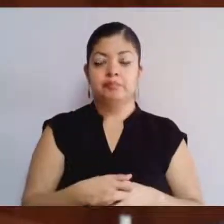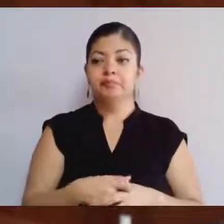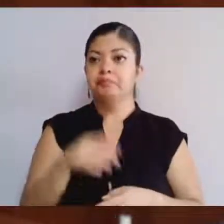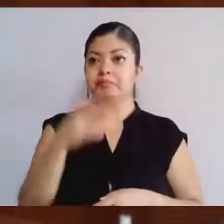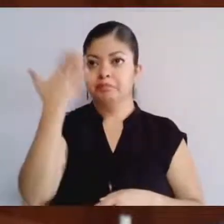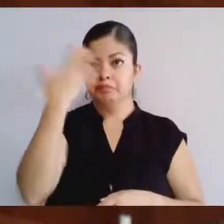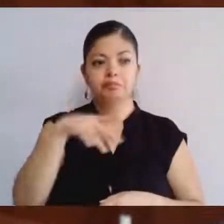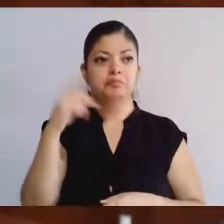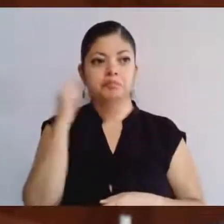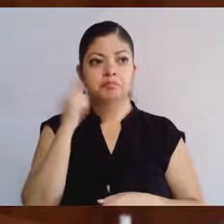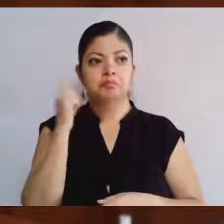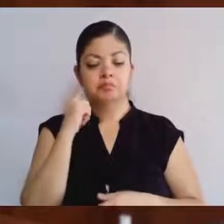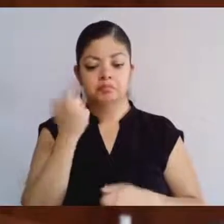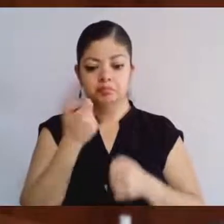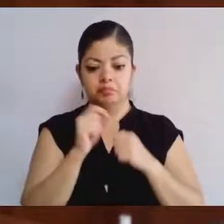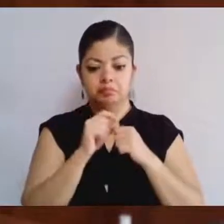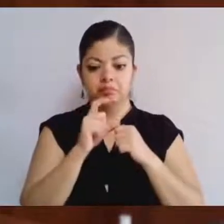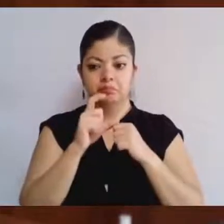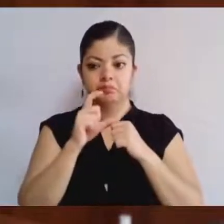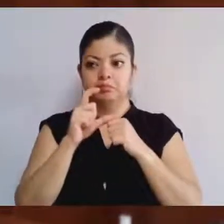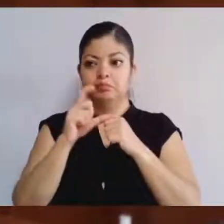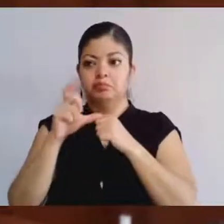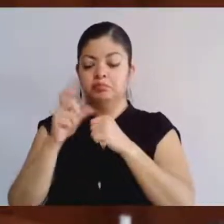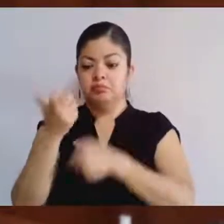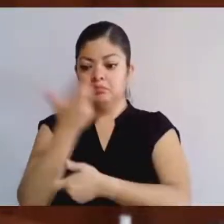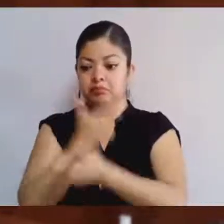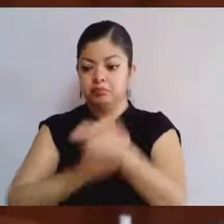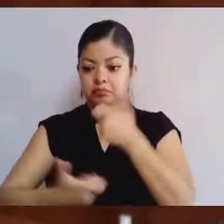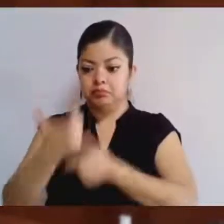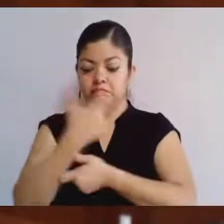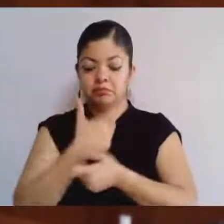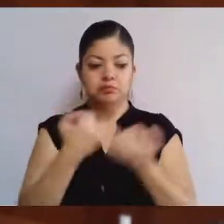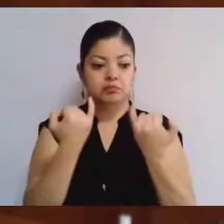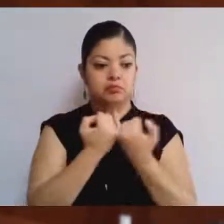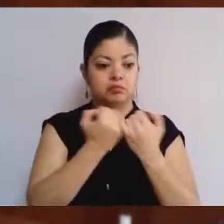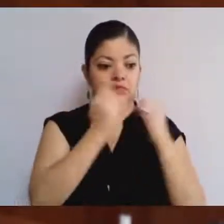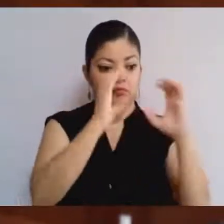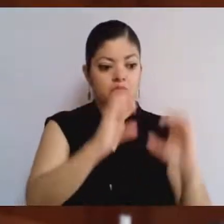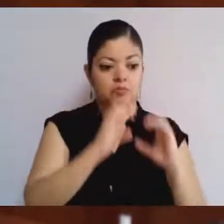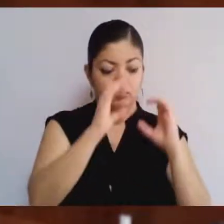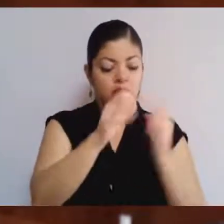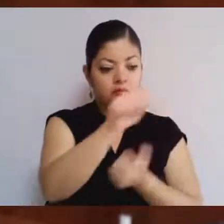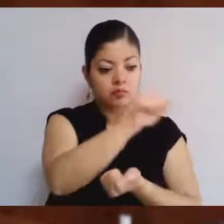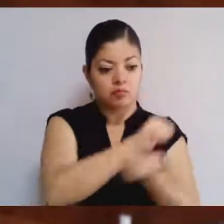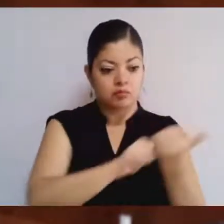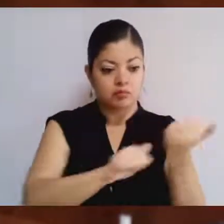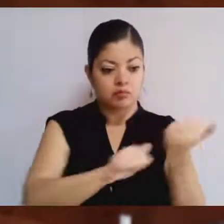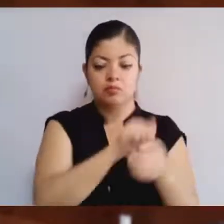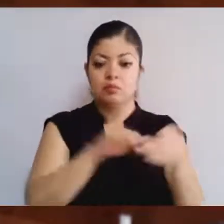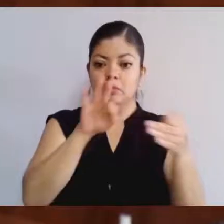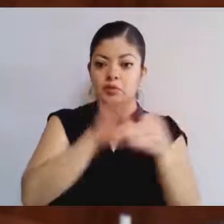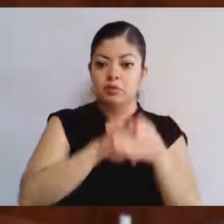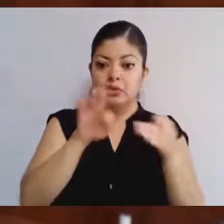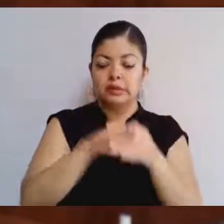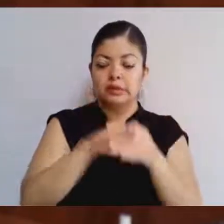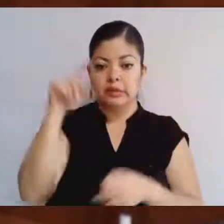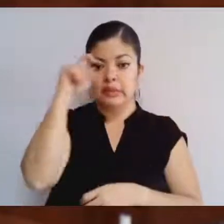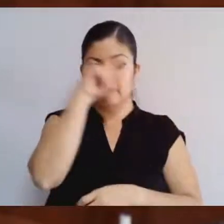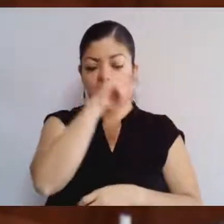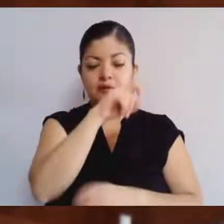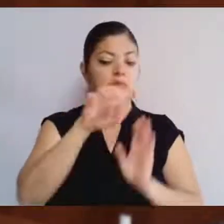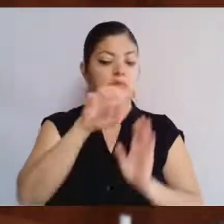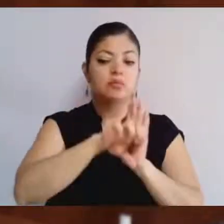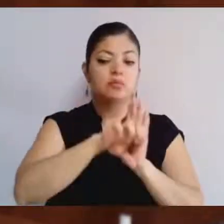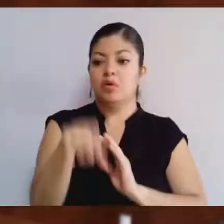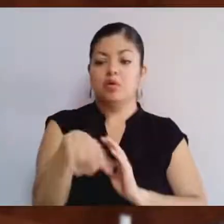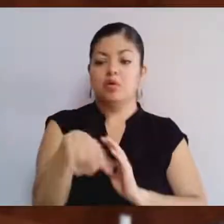comúnmente que el crecimiento económico y el cuidado del medio ambiente con aspectos en constante conflicto, es